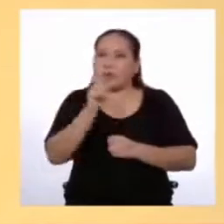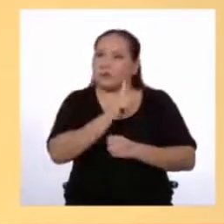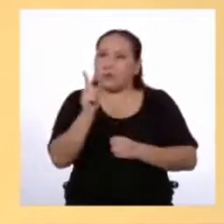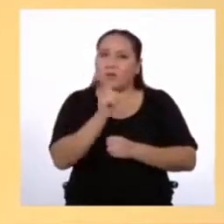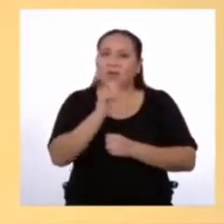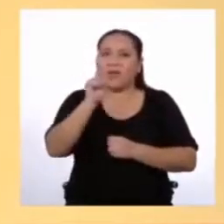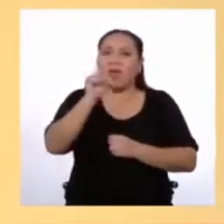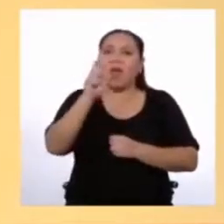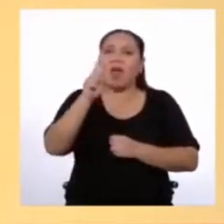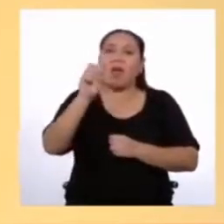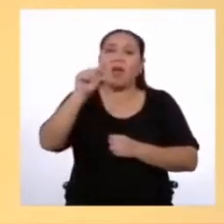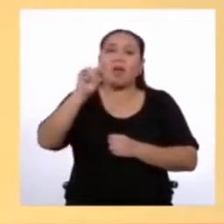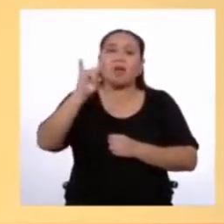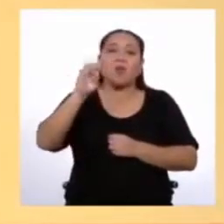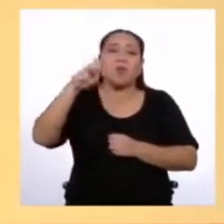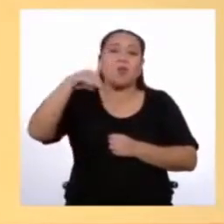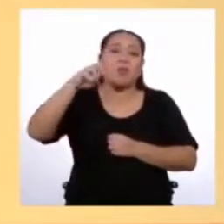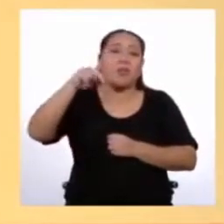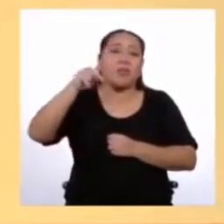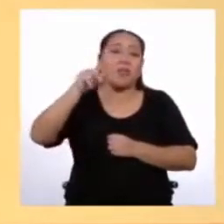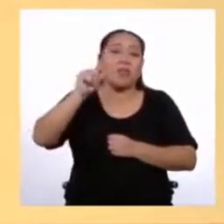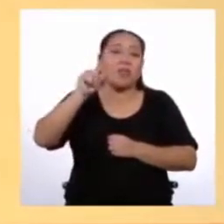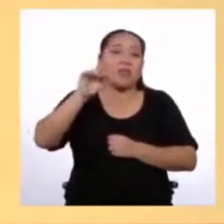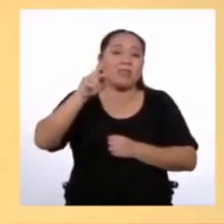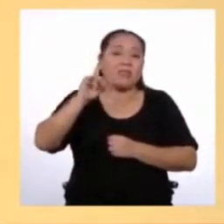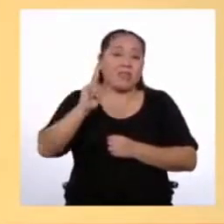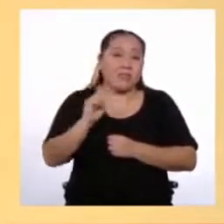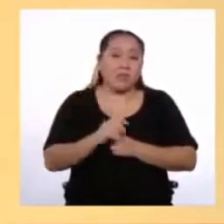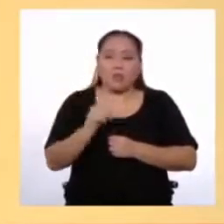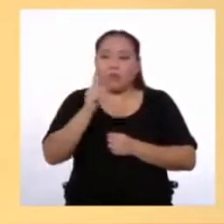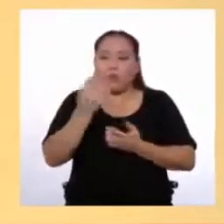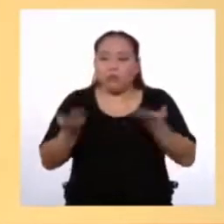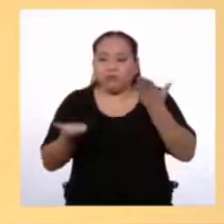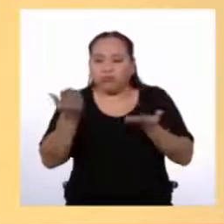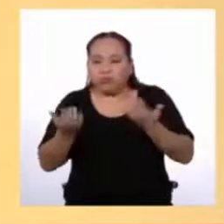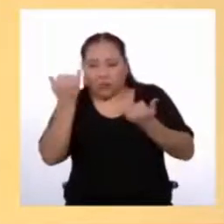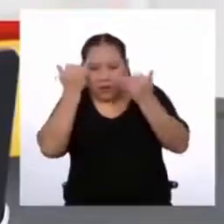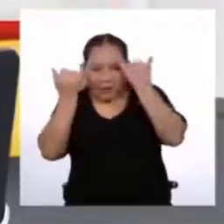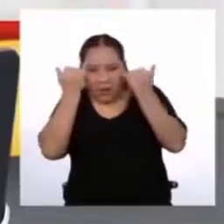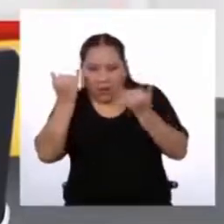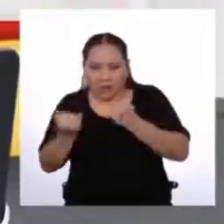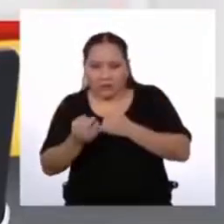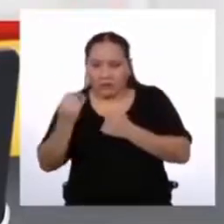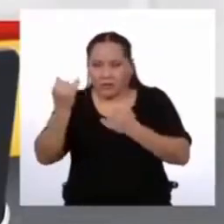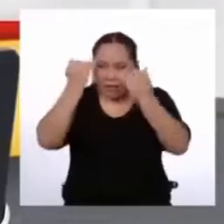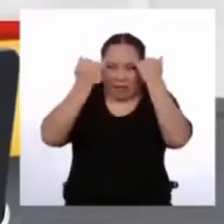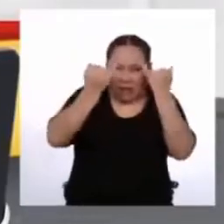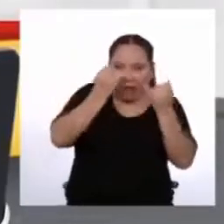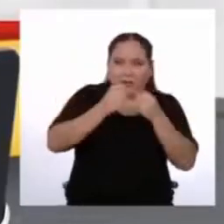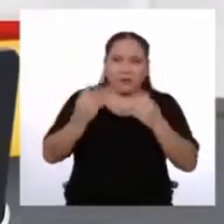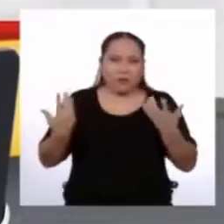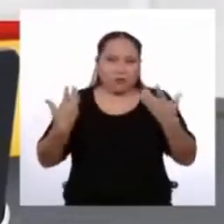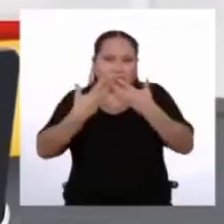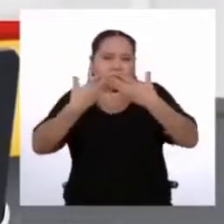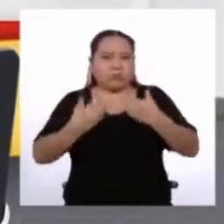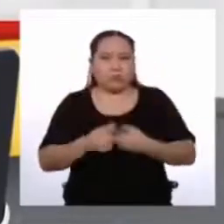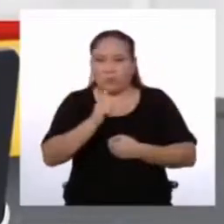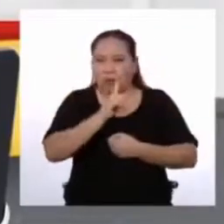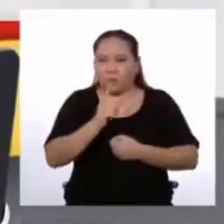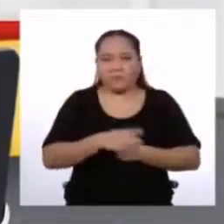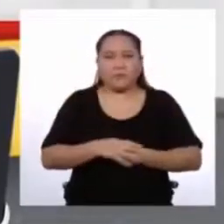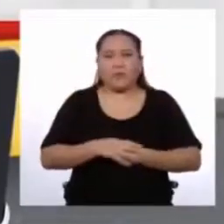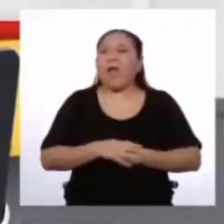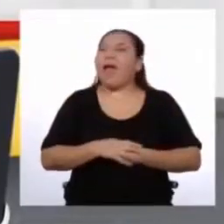Porque tampoco se dan un enfrentamiento de ideas y argumentos Tiene razón Entonces